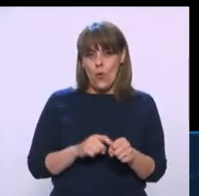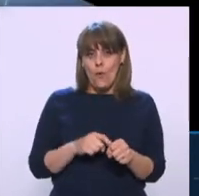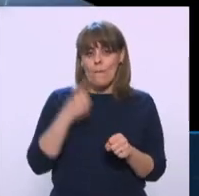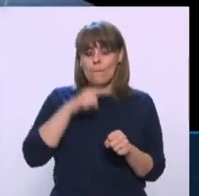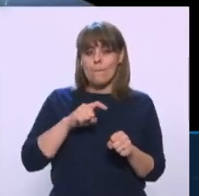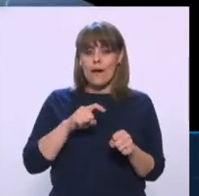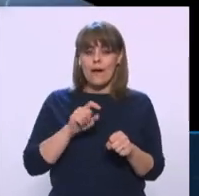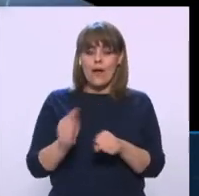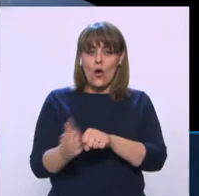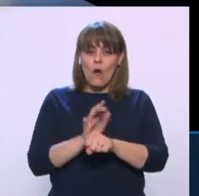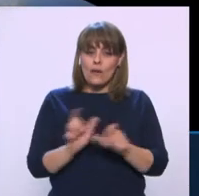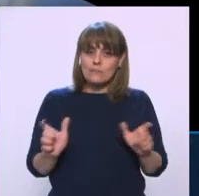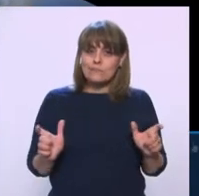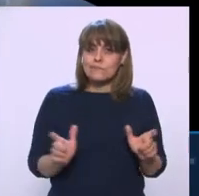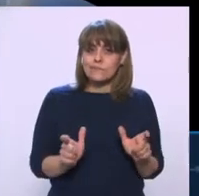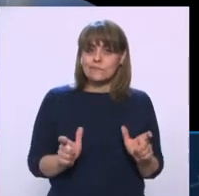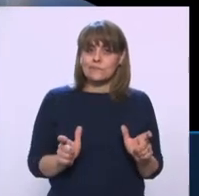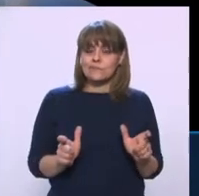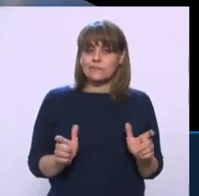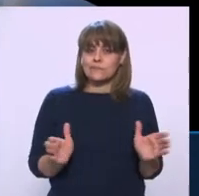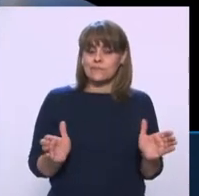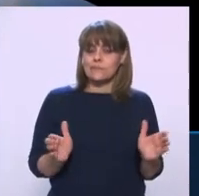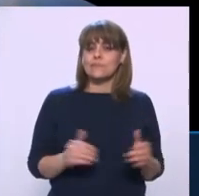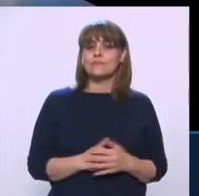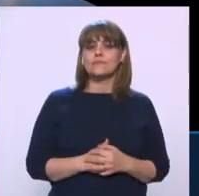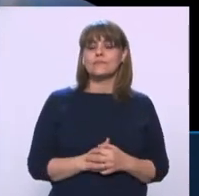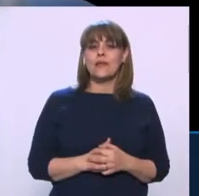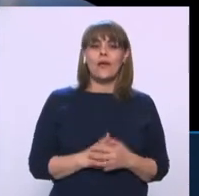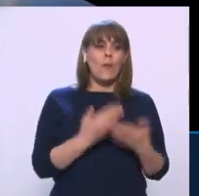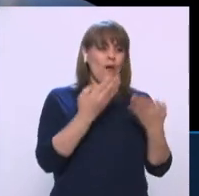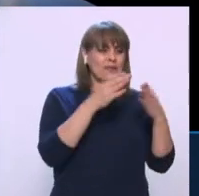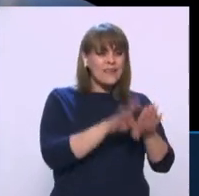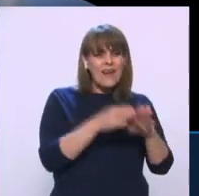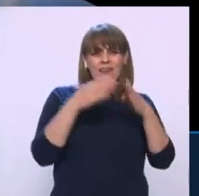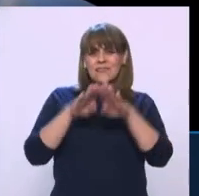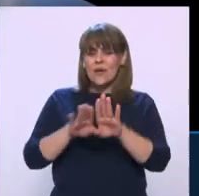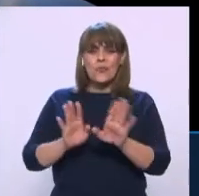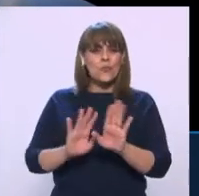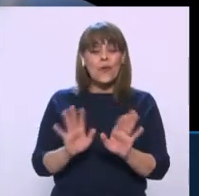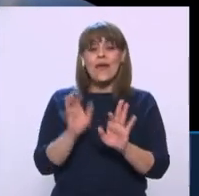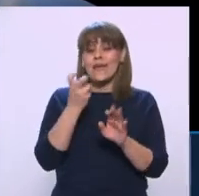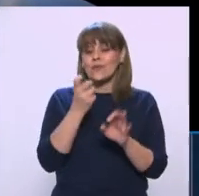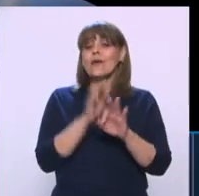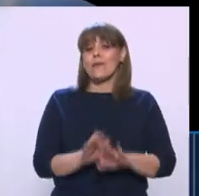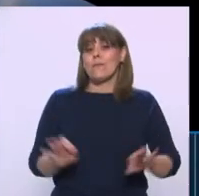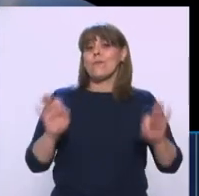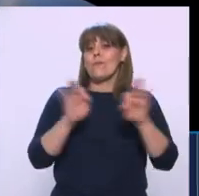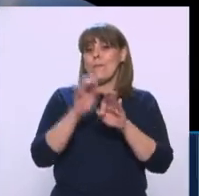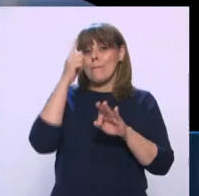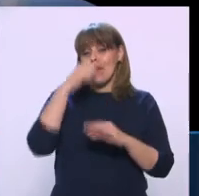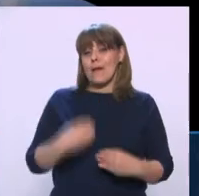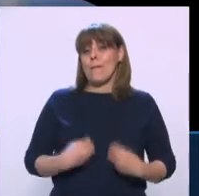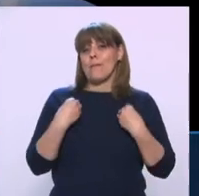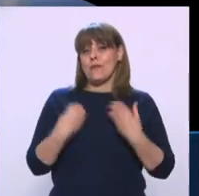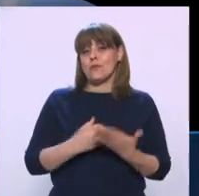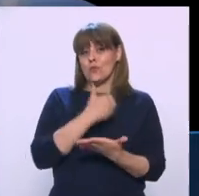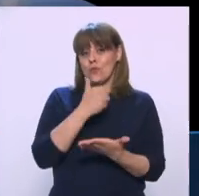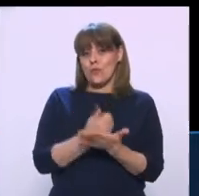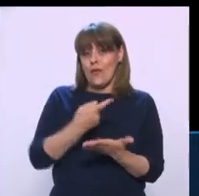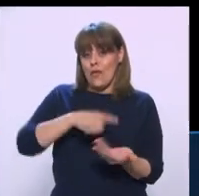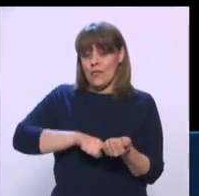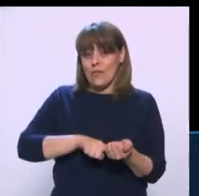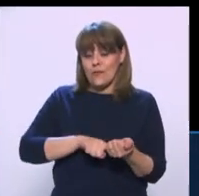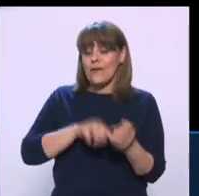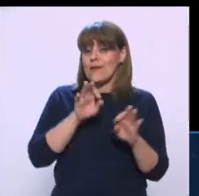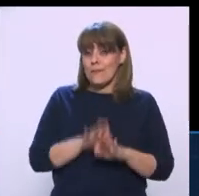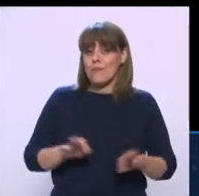la pandemia. Podemos estar sin cerrar actividades, porque esto es muy importante para la vida de la ciudad, es muy